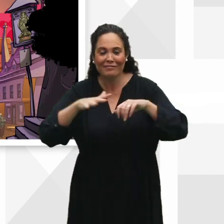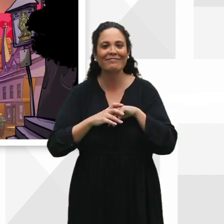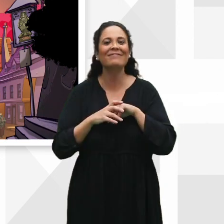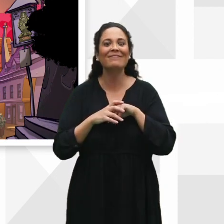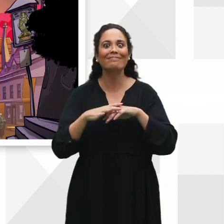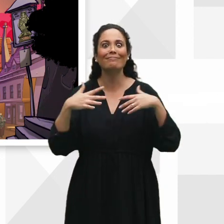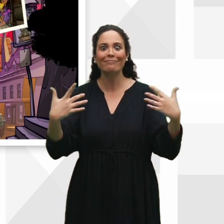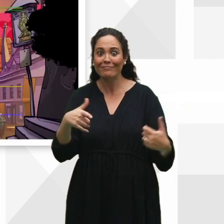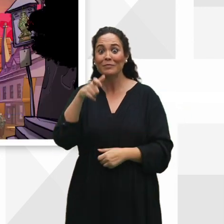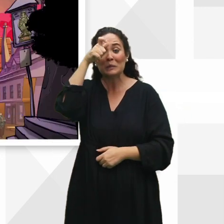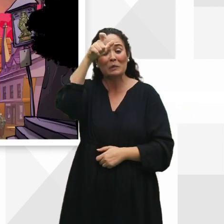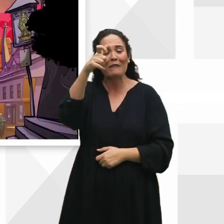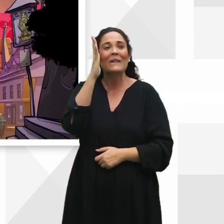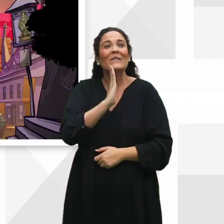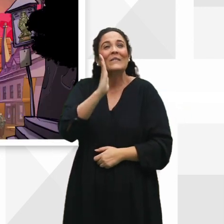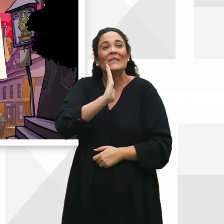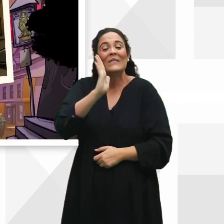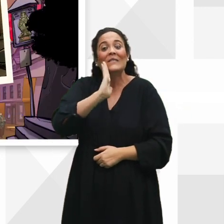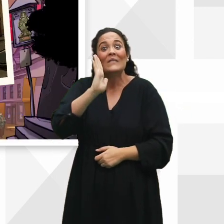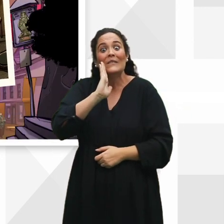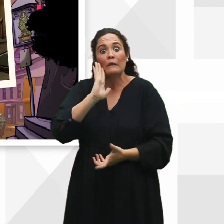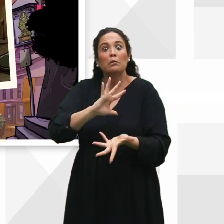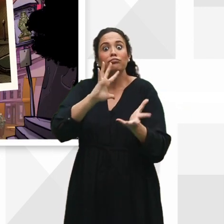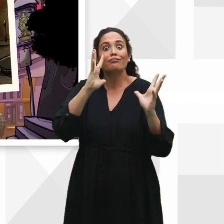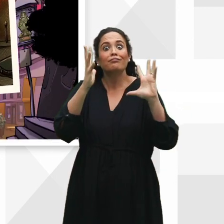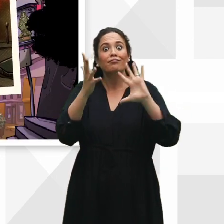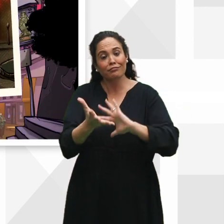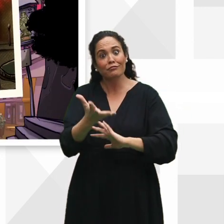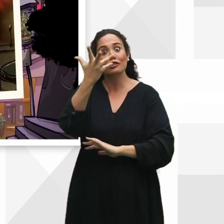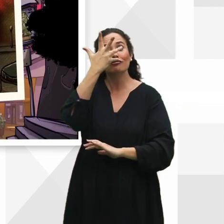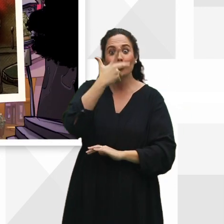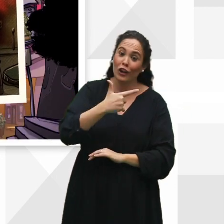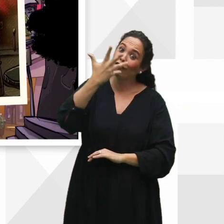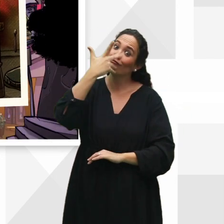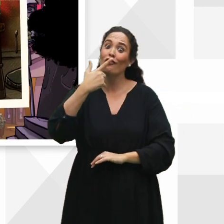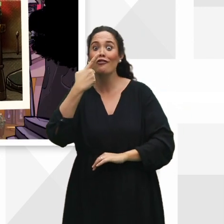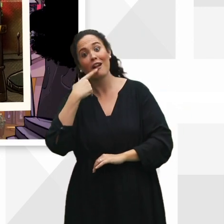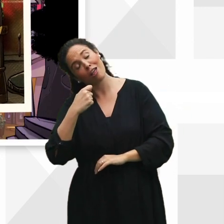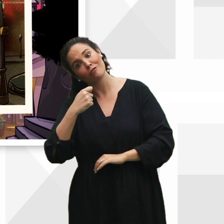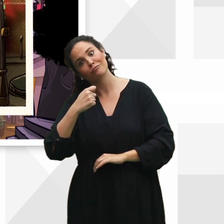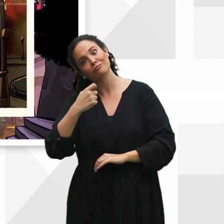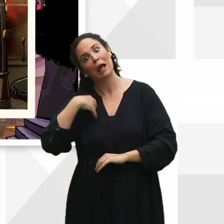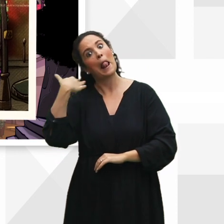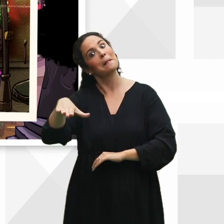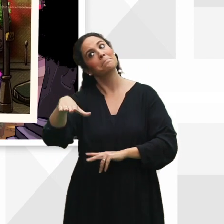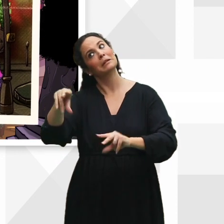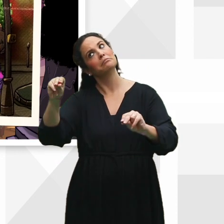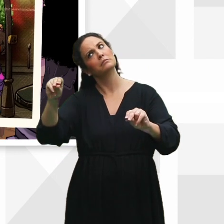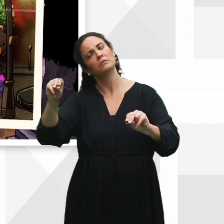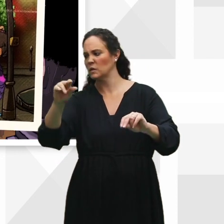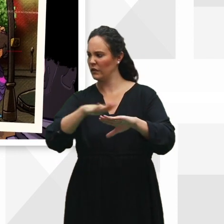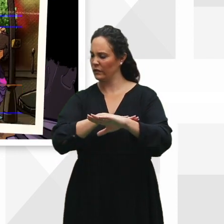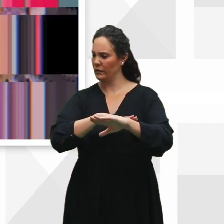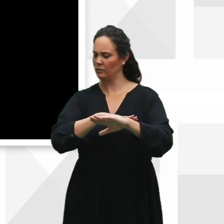pueblecito querido. Y colorín colorado, el mal en este pueblo se finió. No, digo,